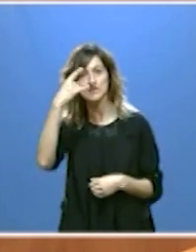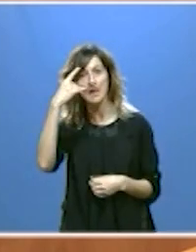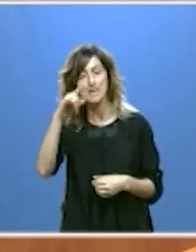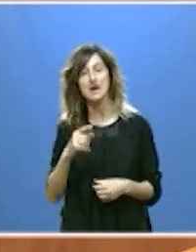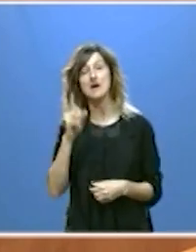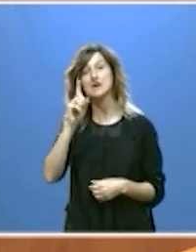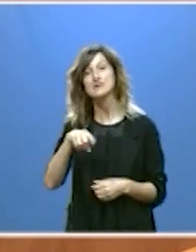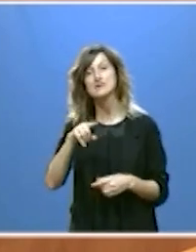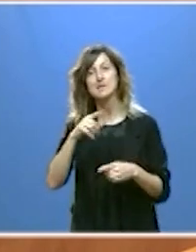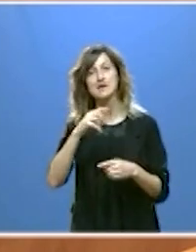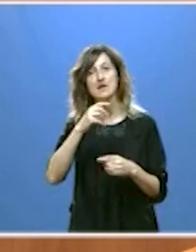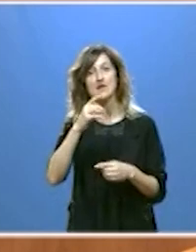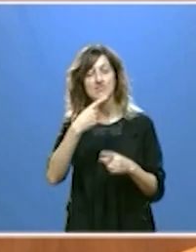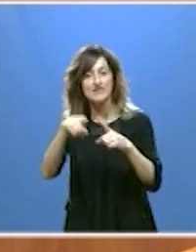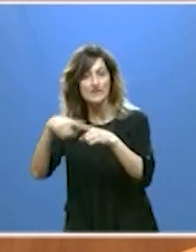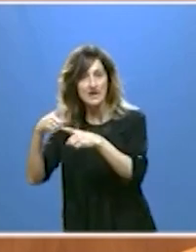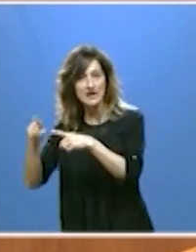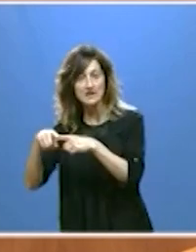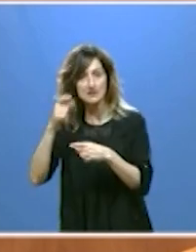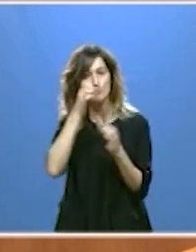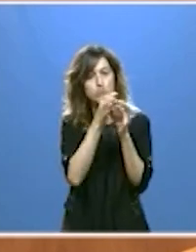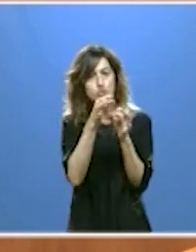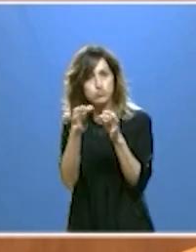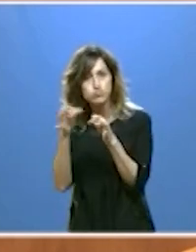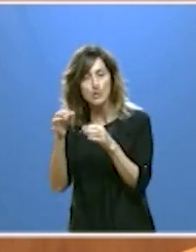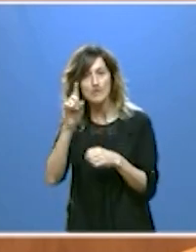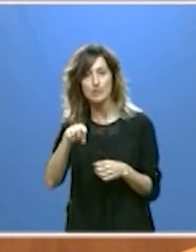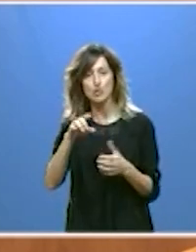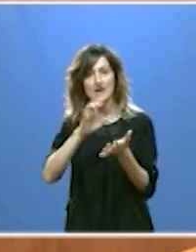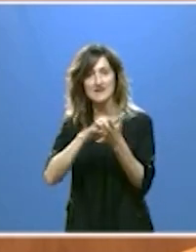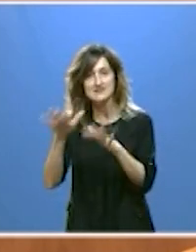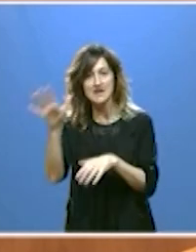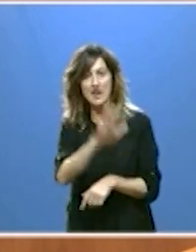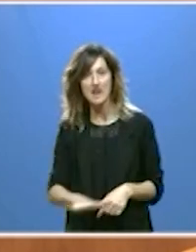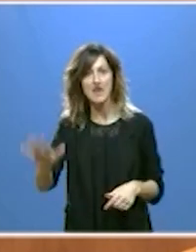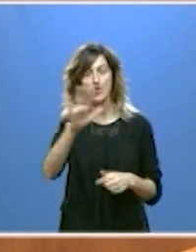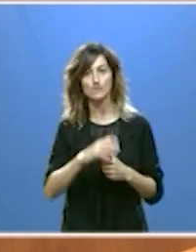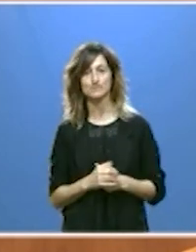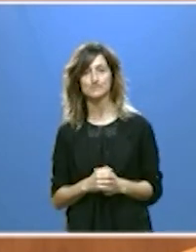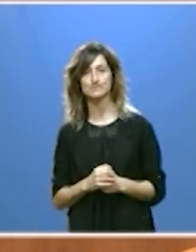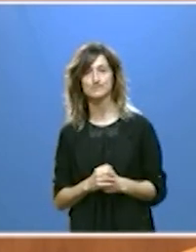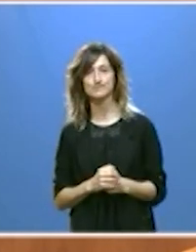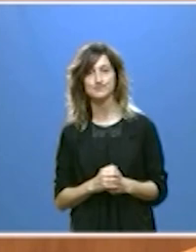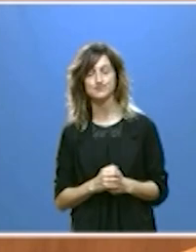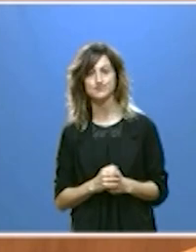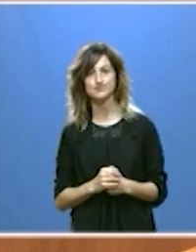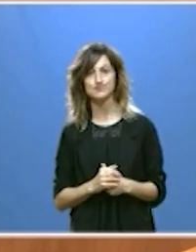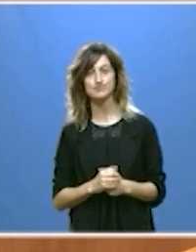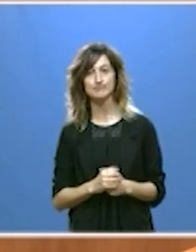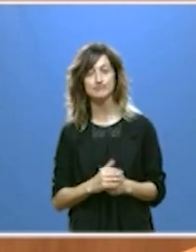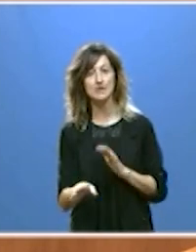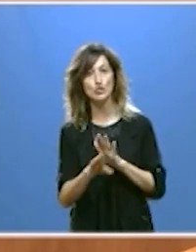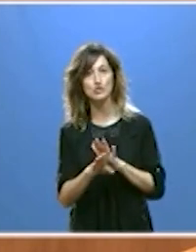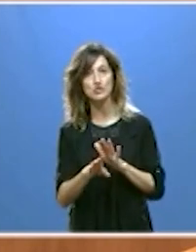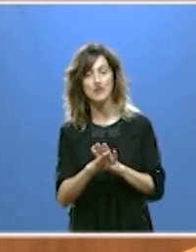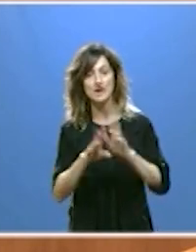patrimonio en diversos y distintos municipios de toda Castilla y León. Vamos a seguir con el